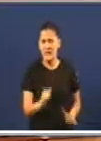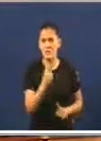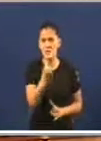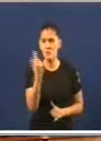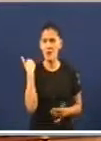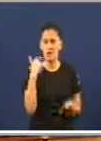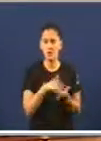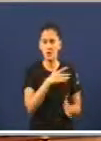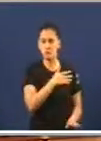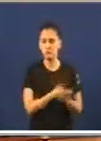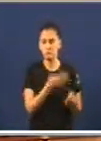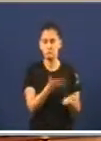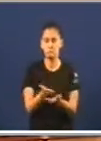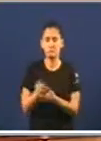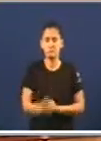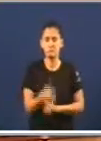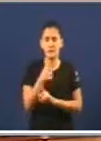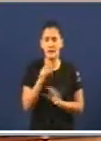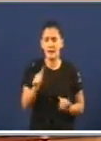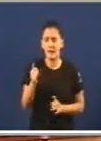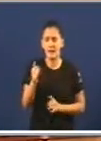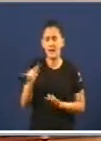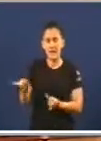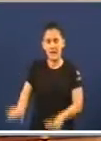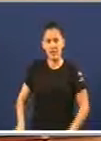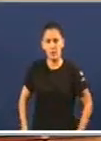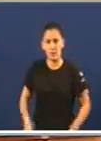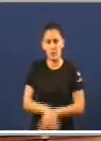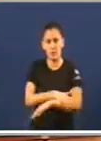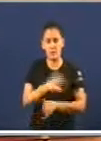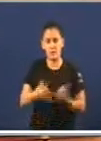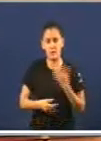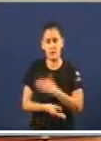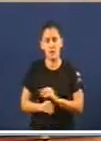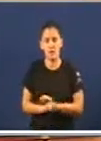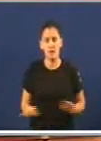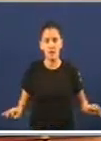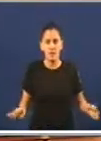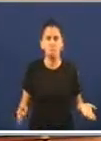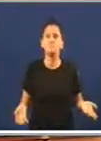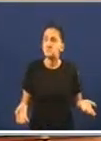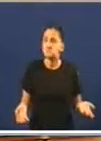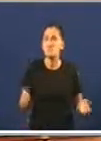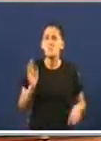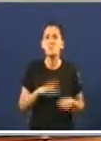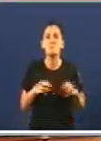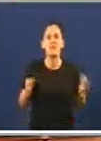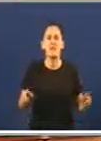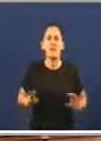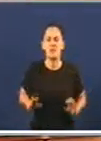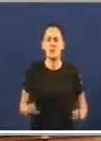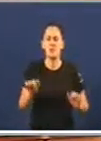neste Parlamento son contempladas por parte do goberno e son levadas a cabo? Que sentido ten o impulso